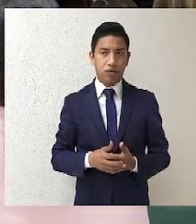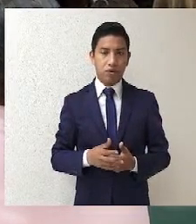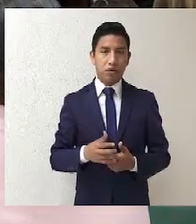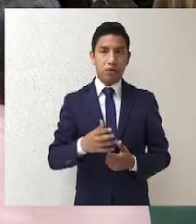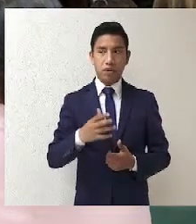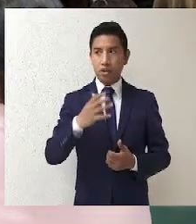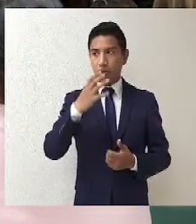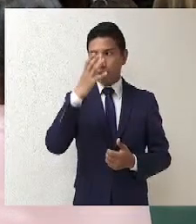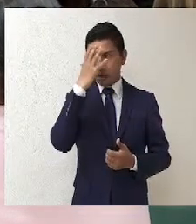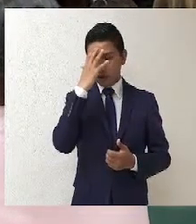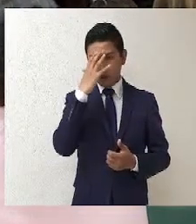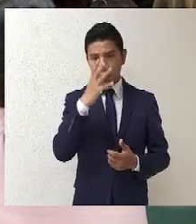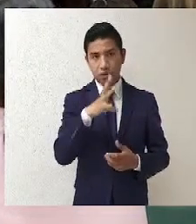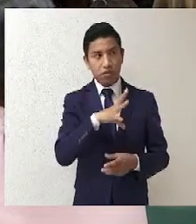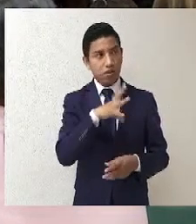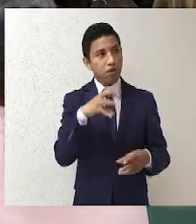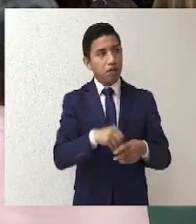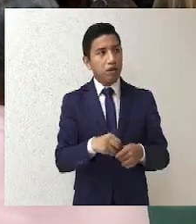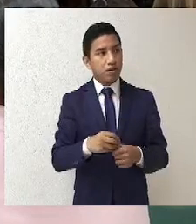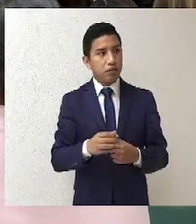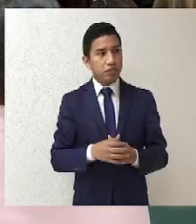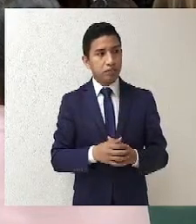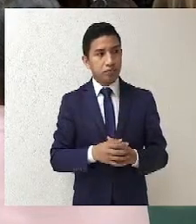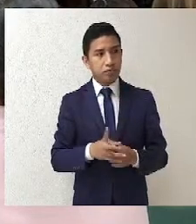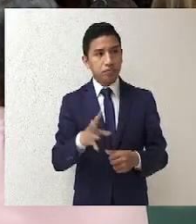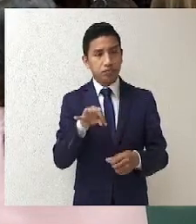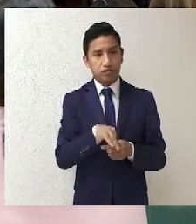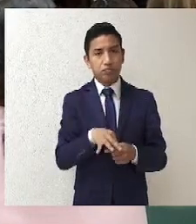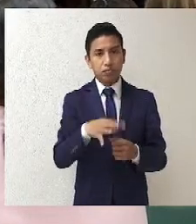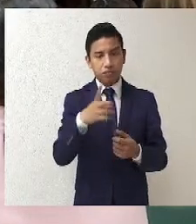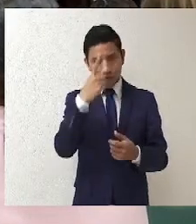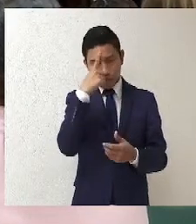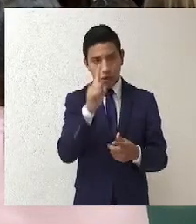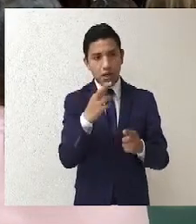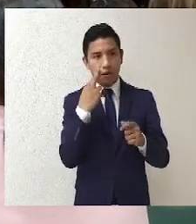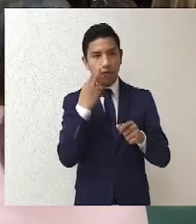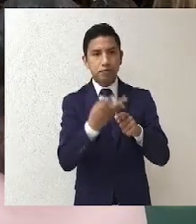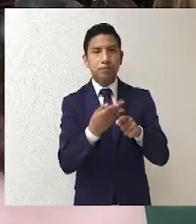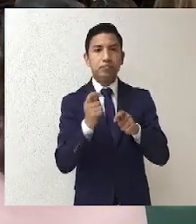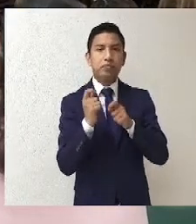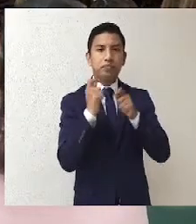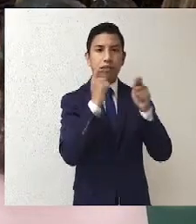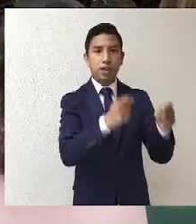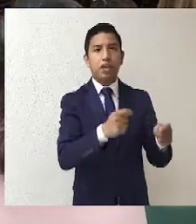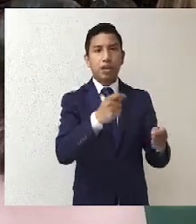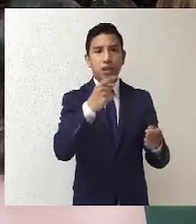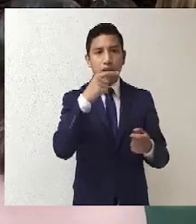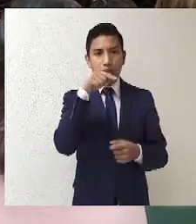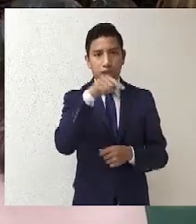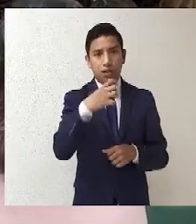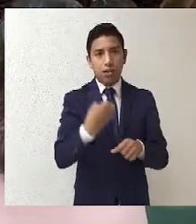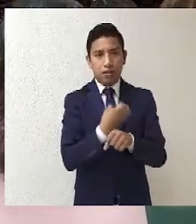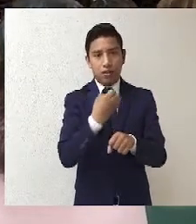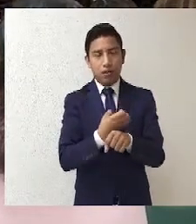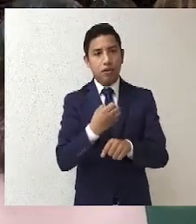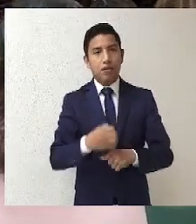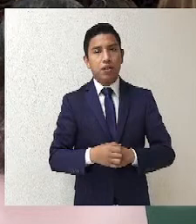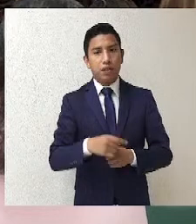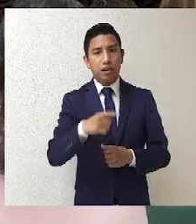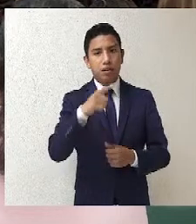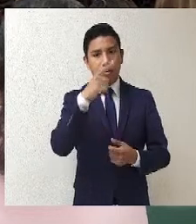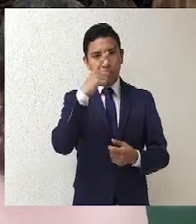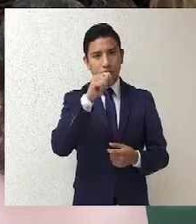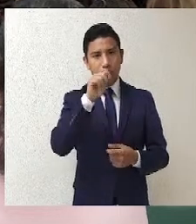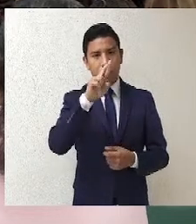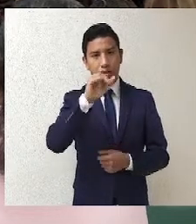electorales respecto de todo lo que tiene que ver con la designación de candidaturas al interior del Estado, pues es el Tribunal Electoral